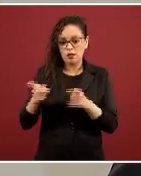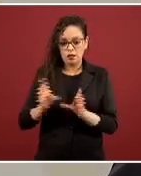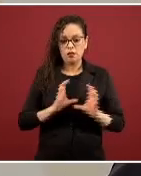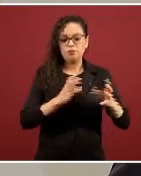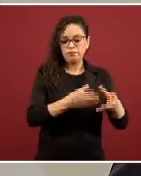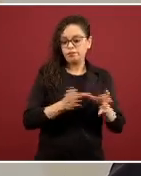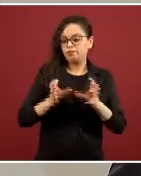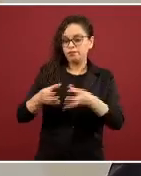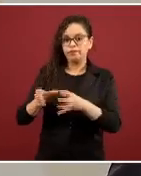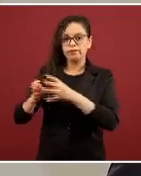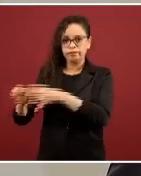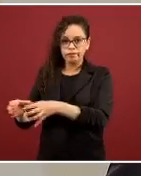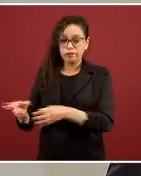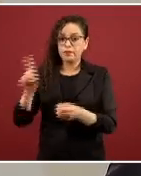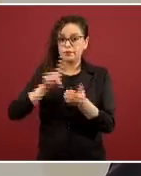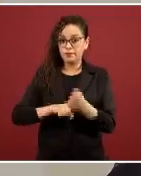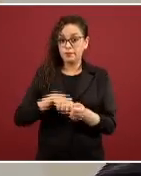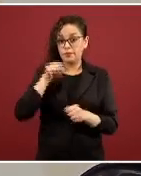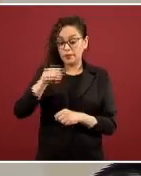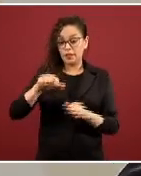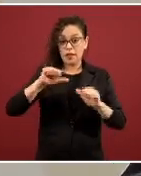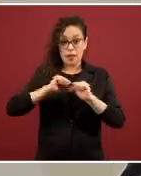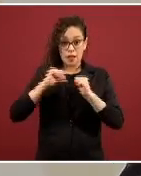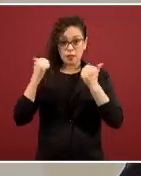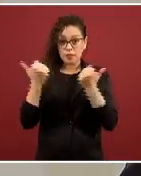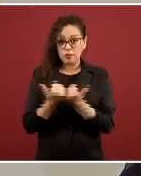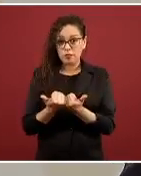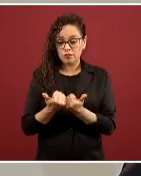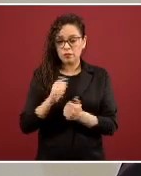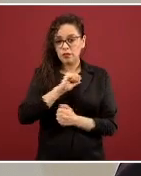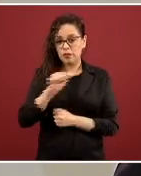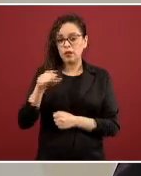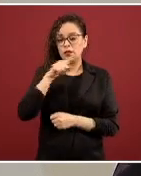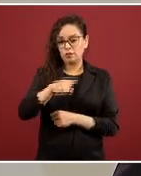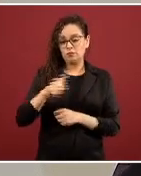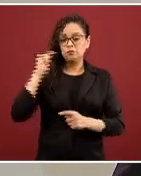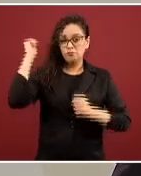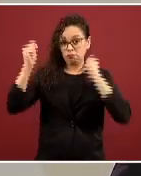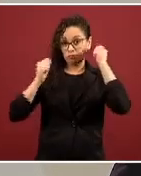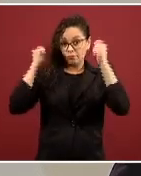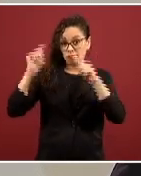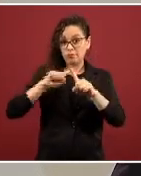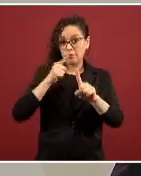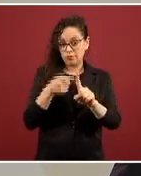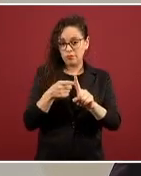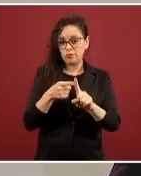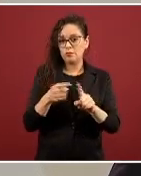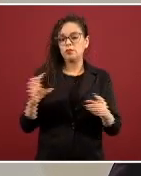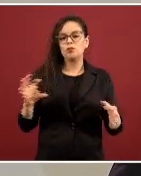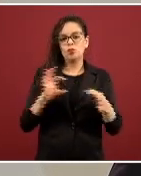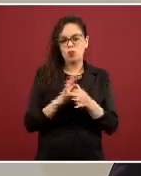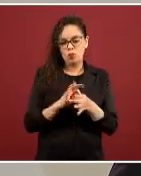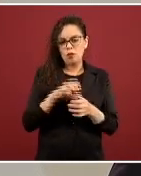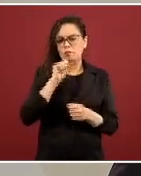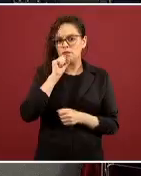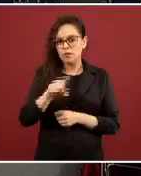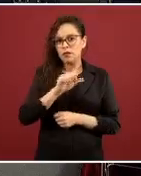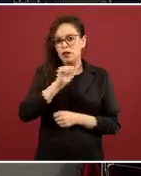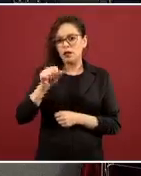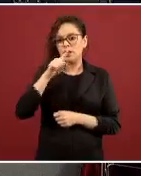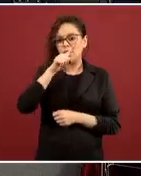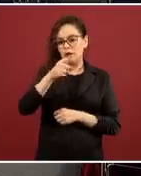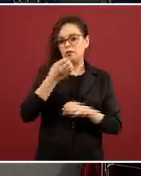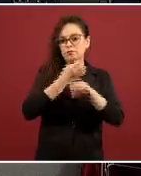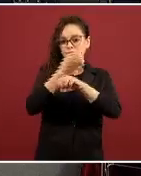es las asociaciones de la industria turística junto con las Secretarías de Turismo Estatales quienes los van a definir.